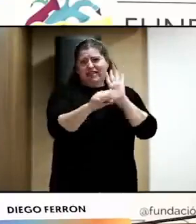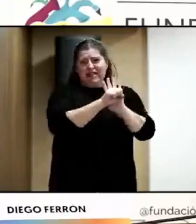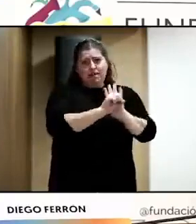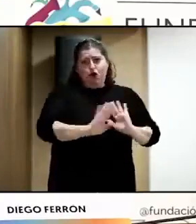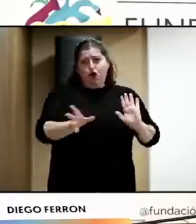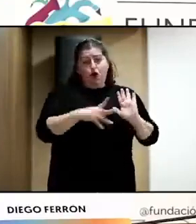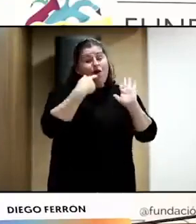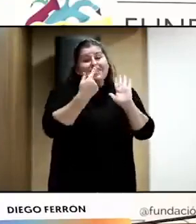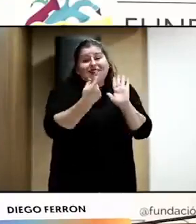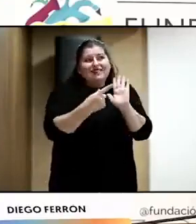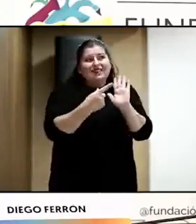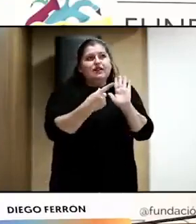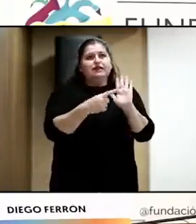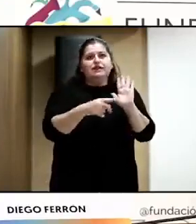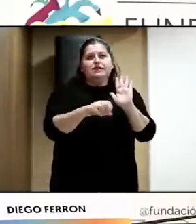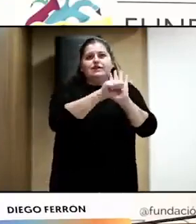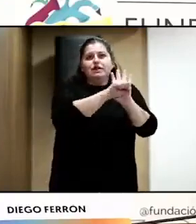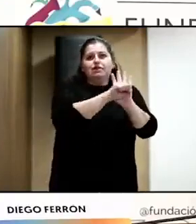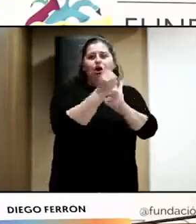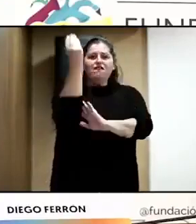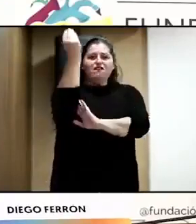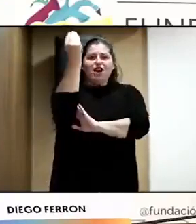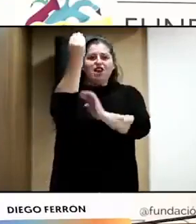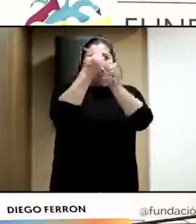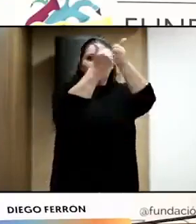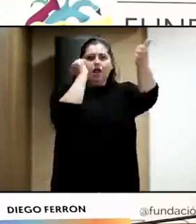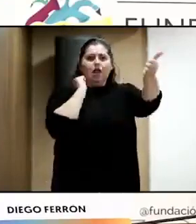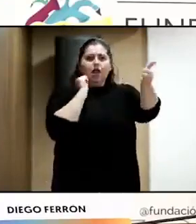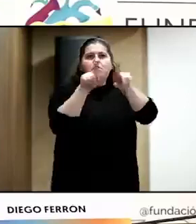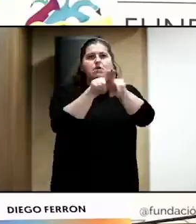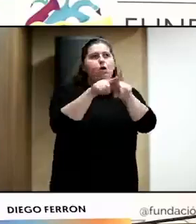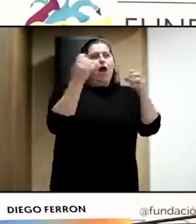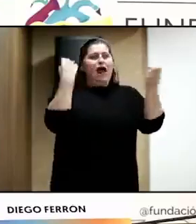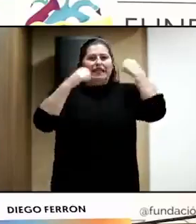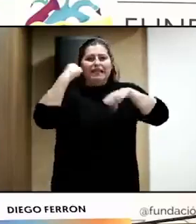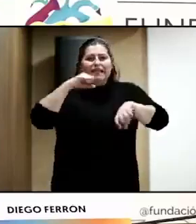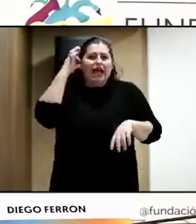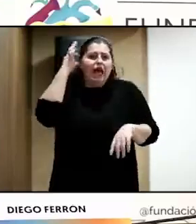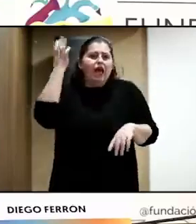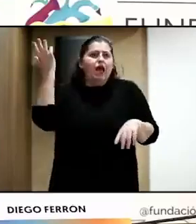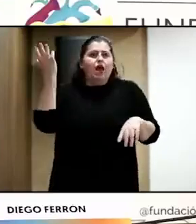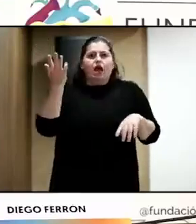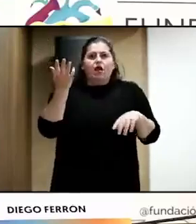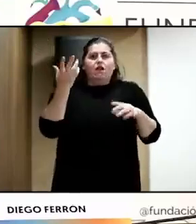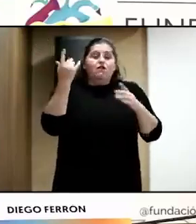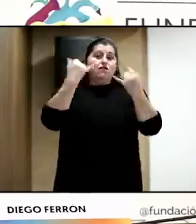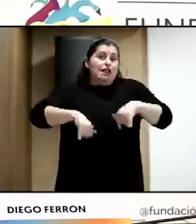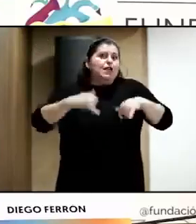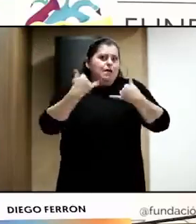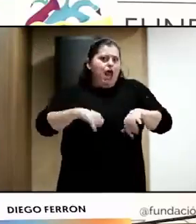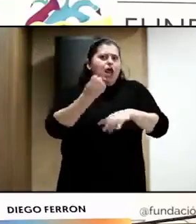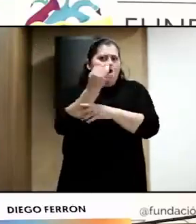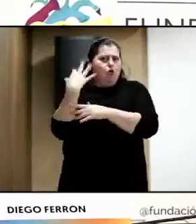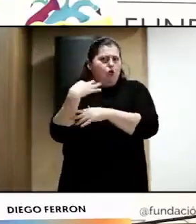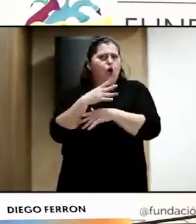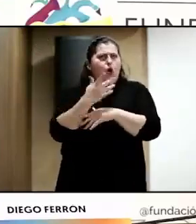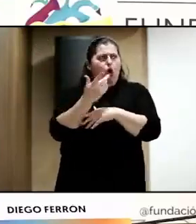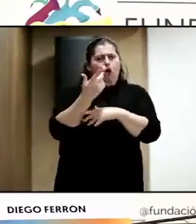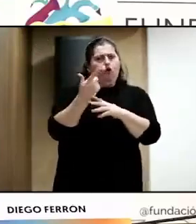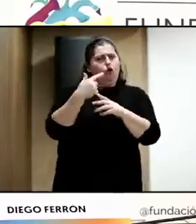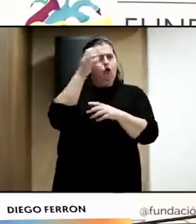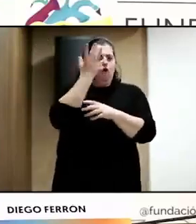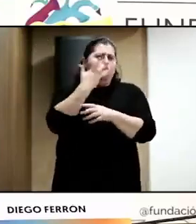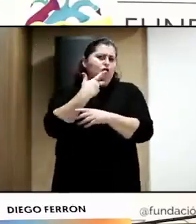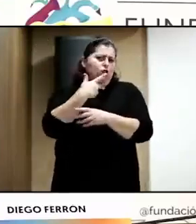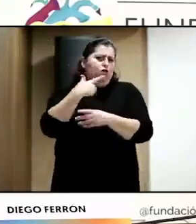símbolos y referentes, tanto de artistas como de festivales, algunos muy conocidos y con mucha historia en España,